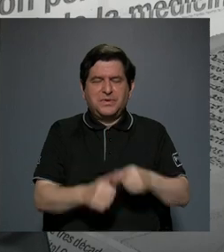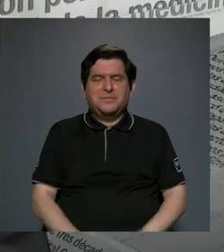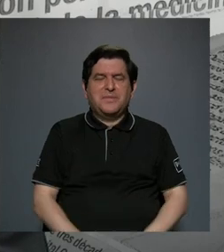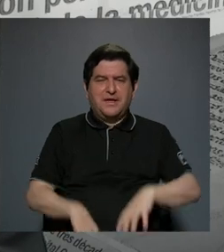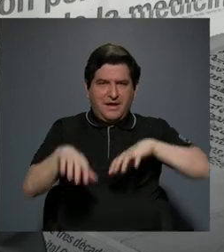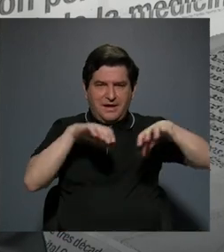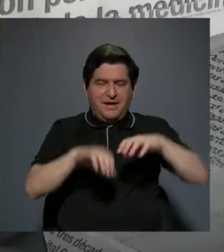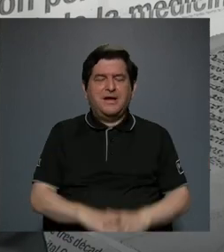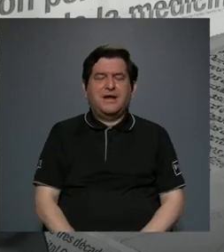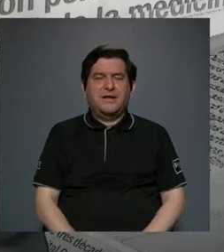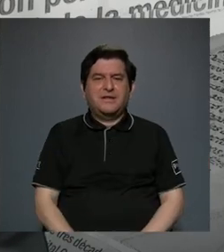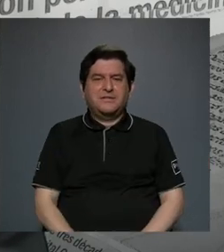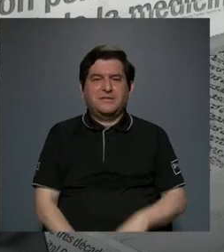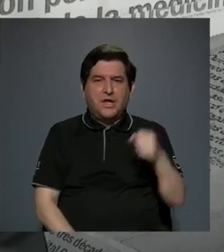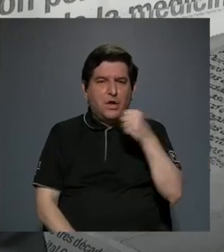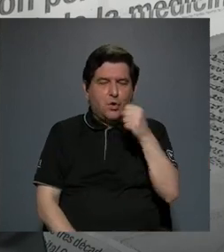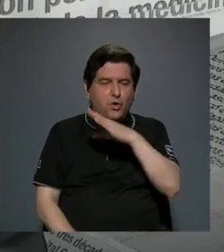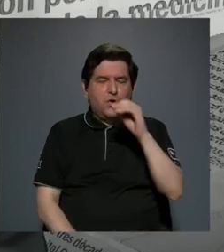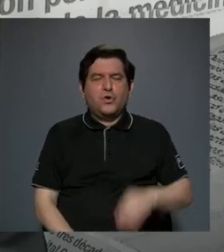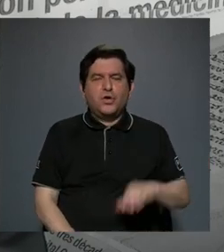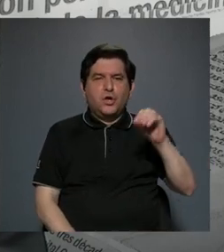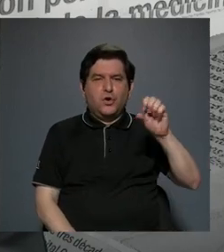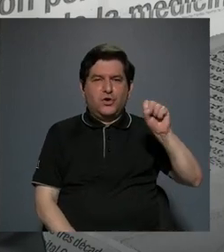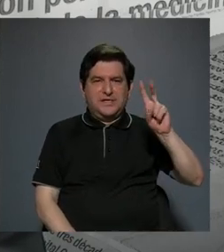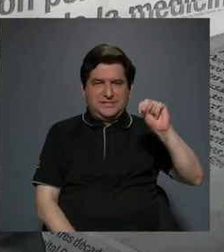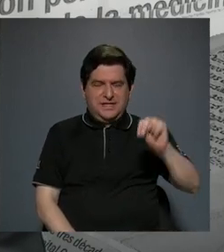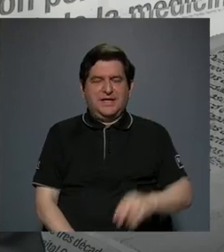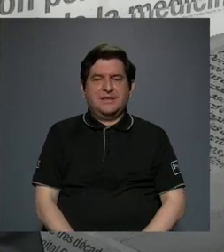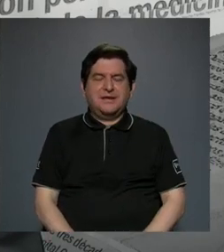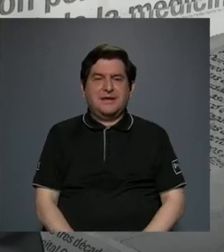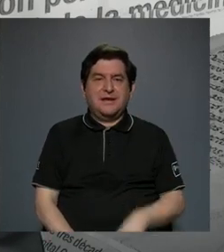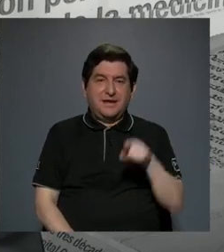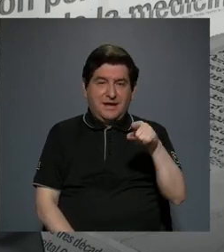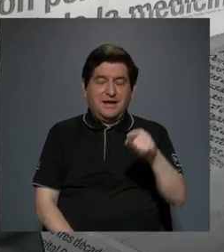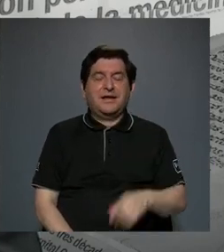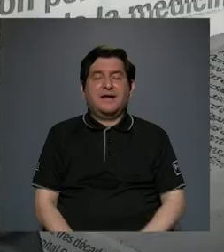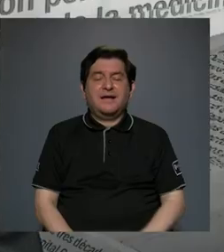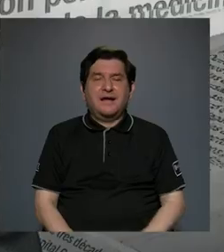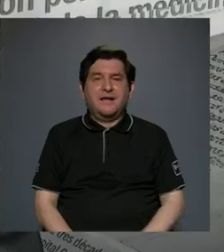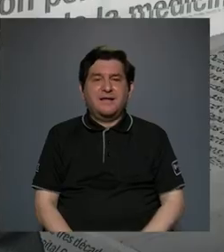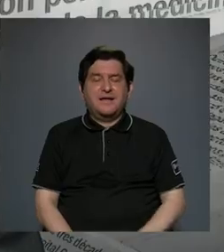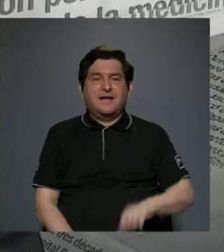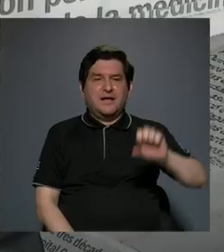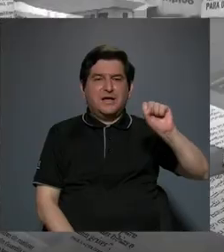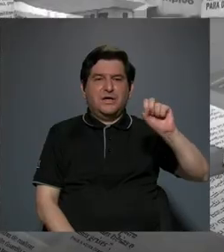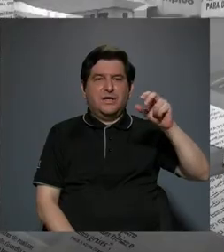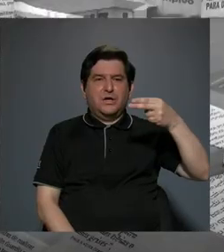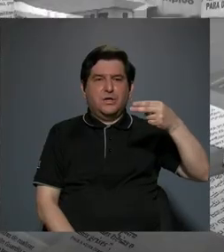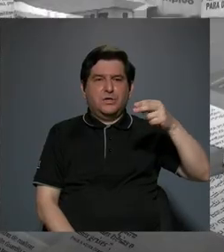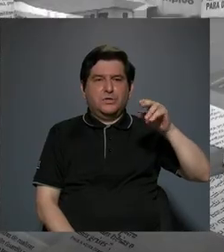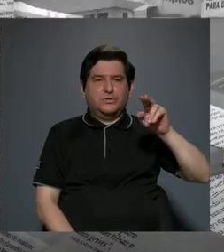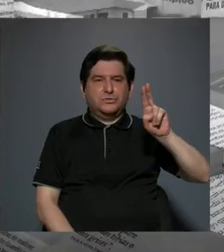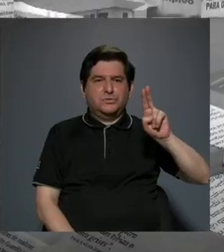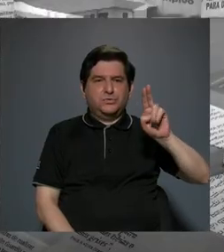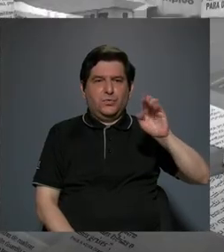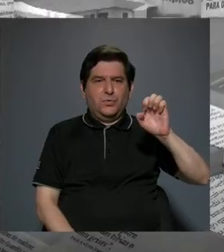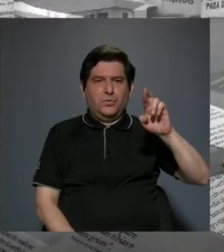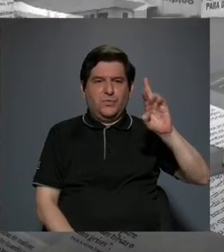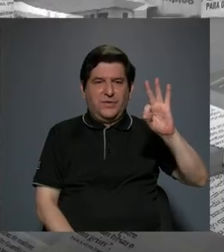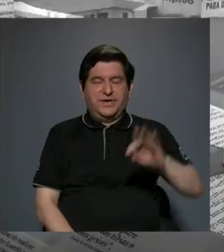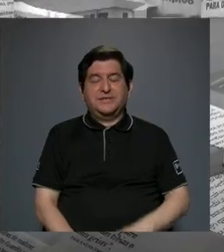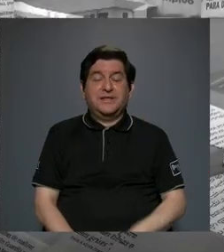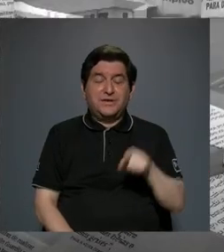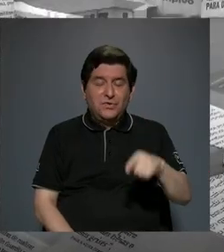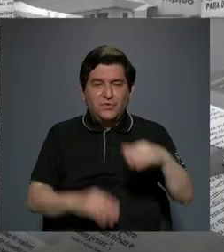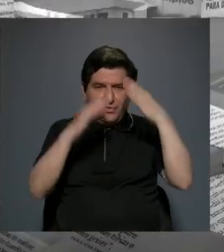del coro y la orquesta sinfónica interpretaron la misa en sol de Schubert. Nos vamos a quedar con ese dato